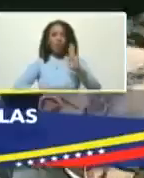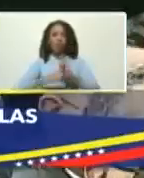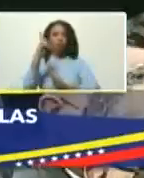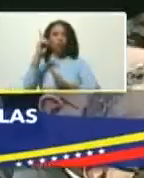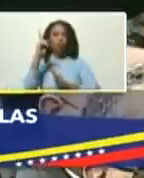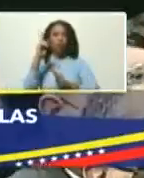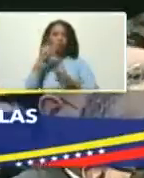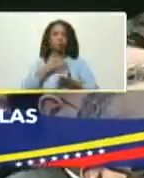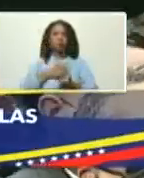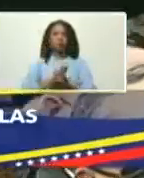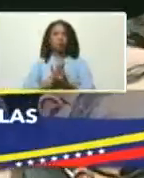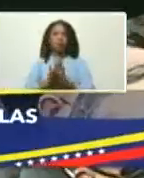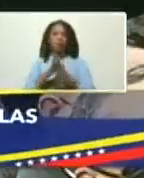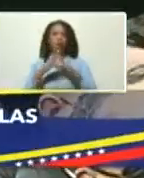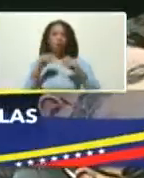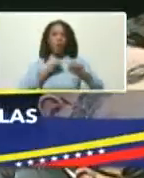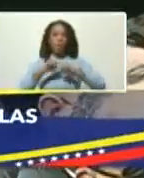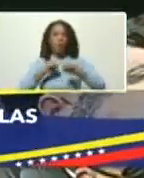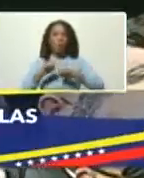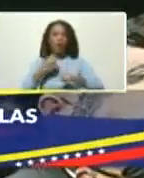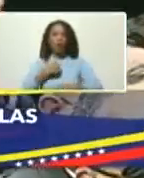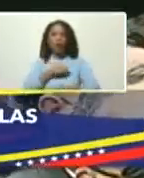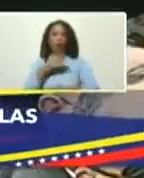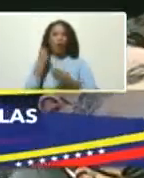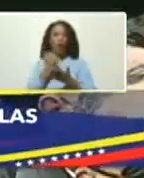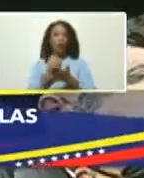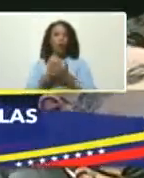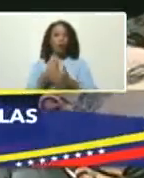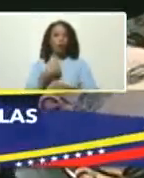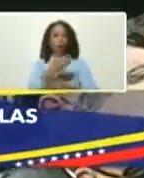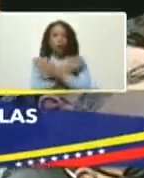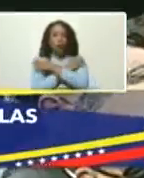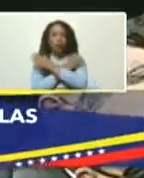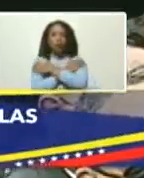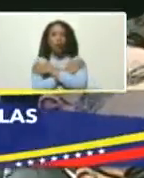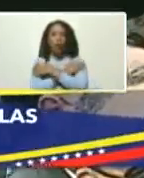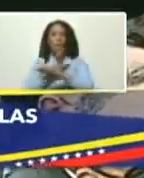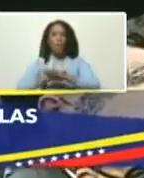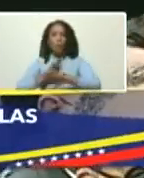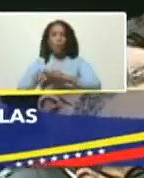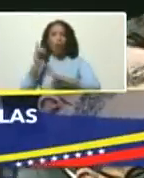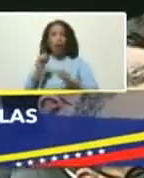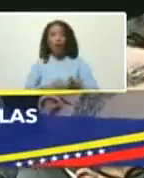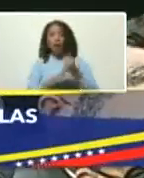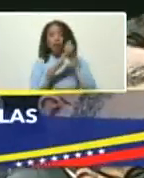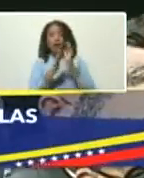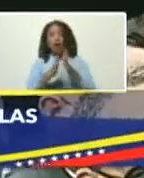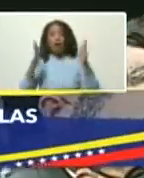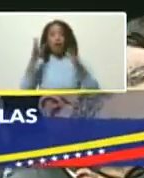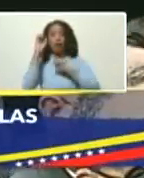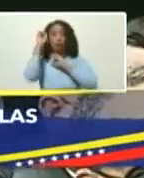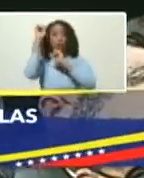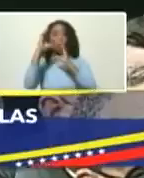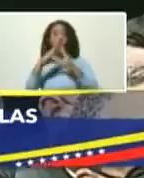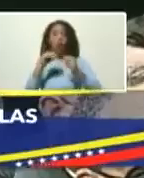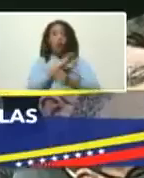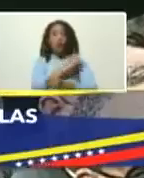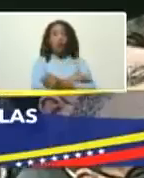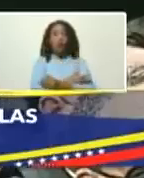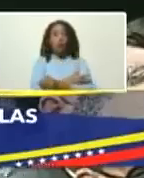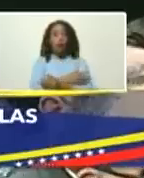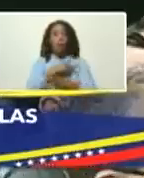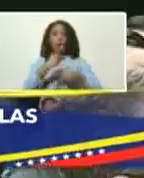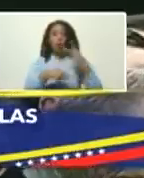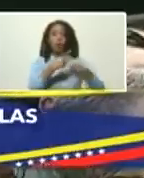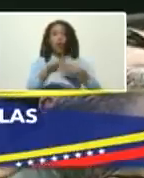armónico de todos los motores de nuestra economía lo felicito por ser el conductor de esta gran victoria de todas las fuerzas productivas nacionales